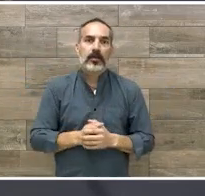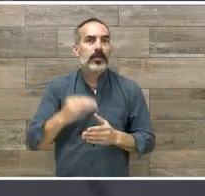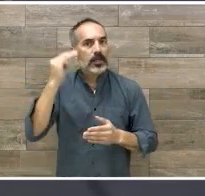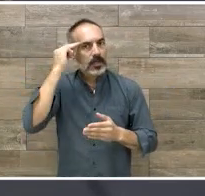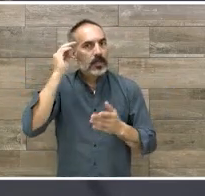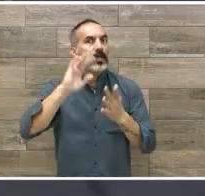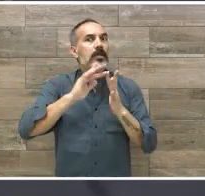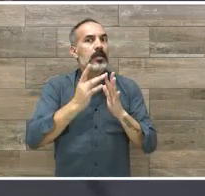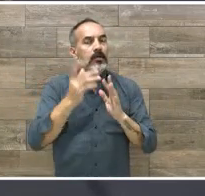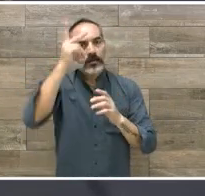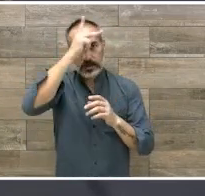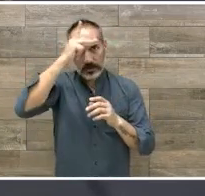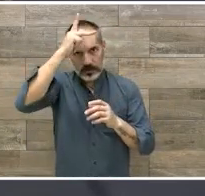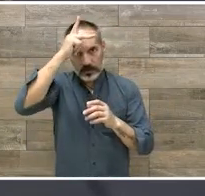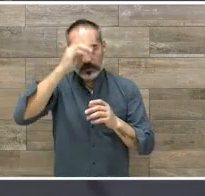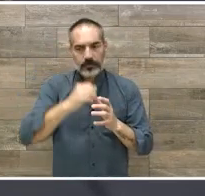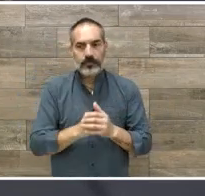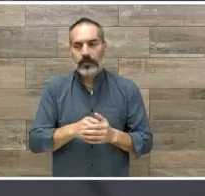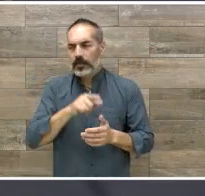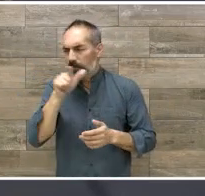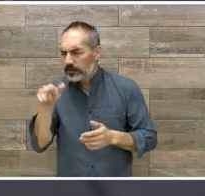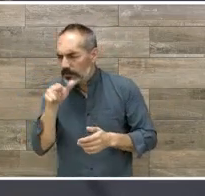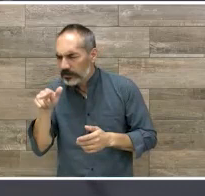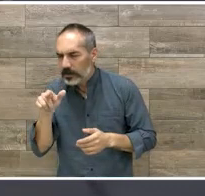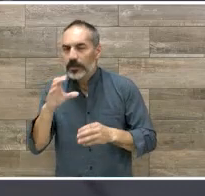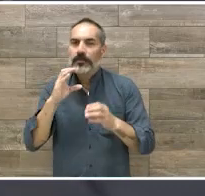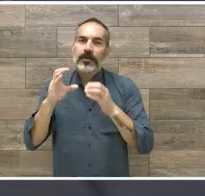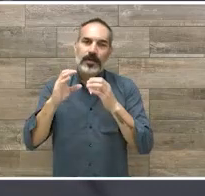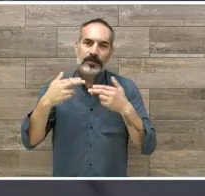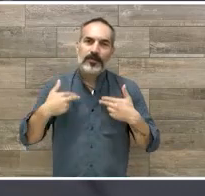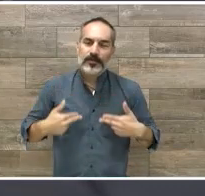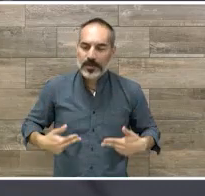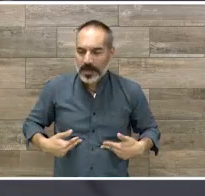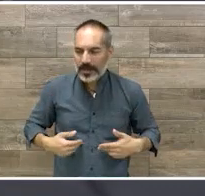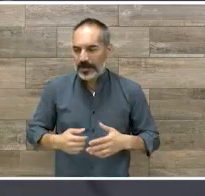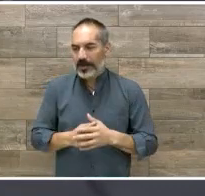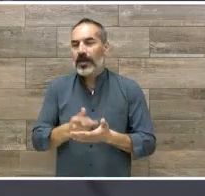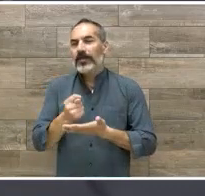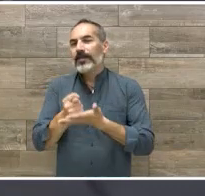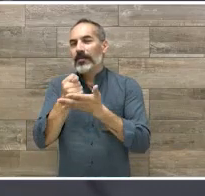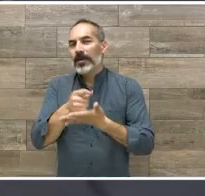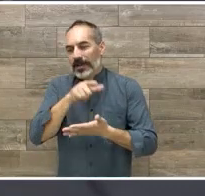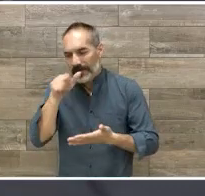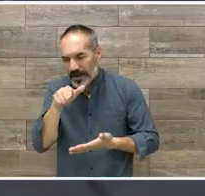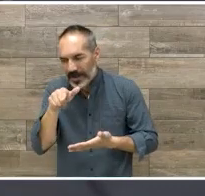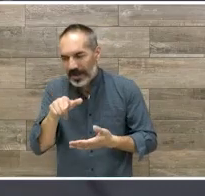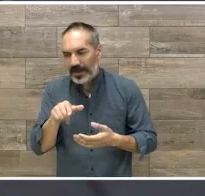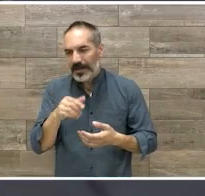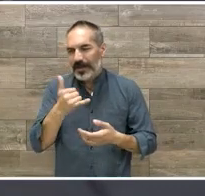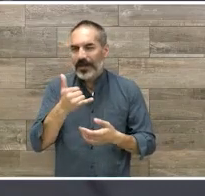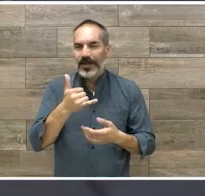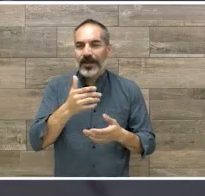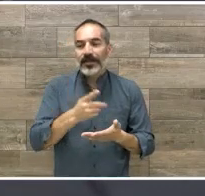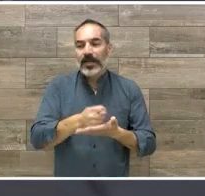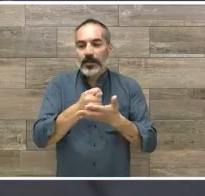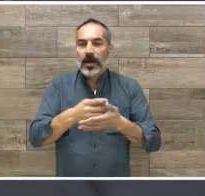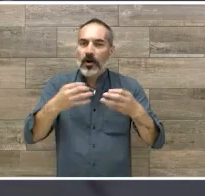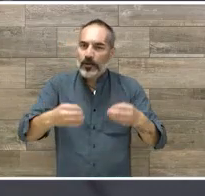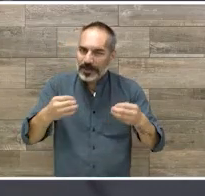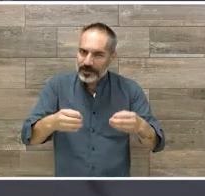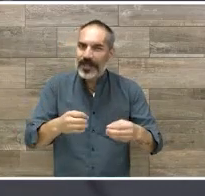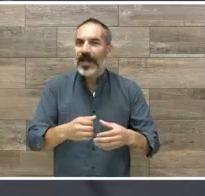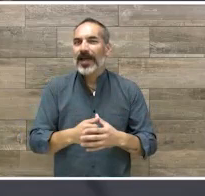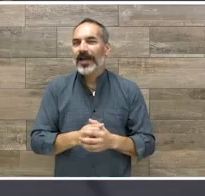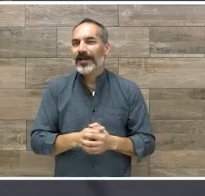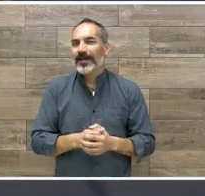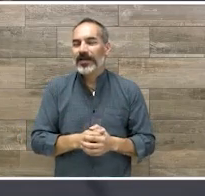lingüístico, comunicación humana terapeuta de lenguaje, terapeuta ocupacional parámetros de salud,